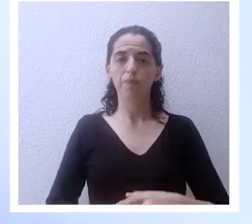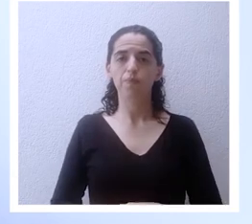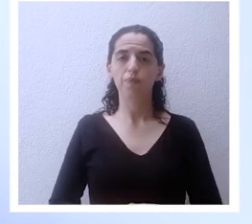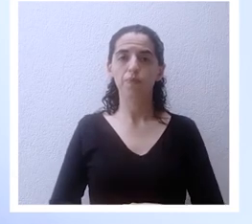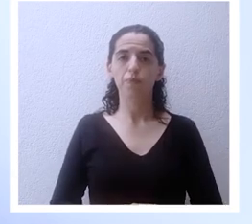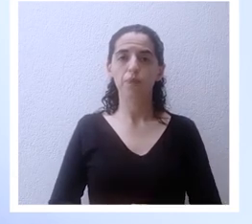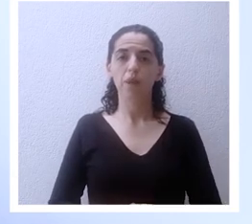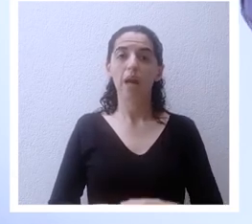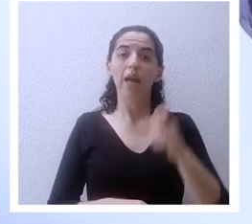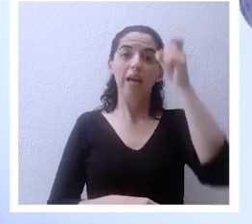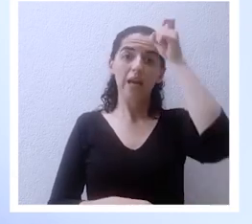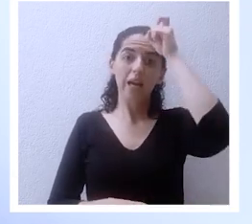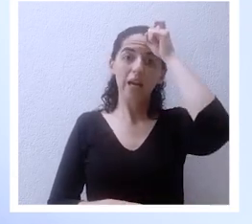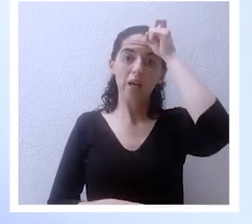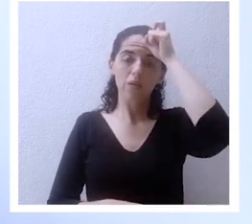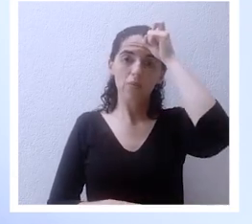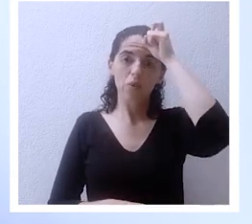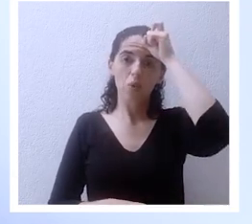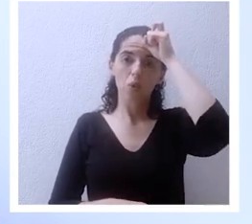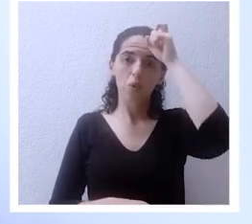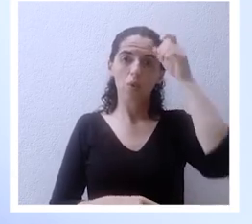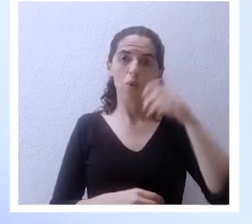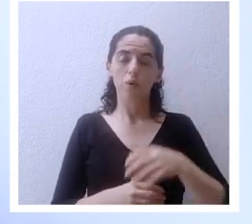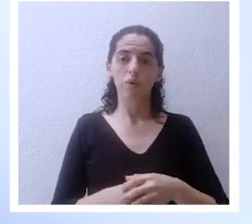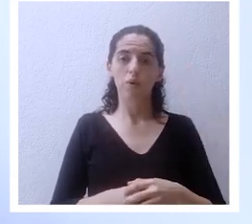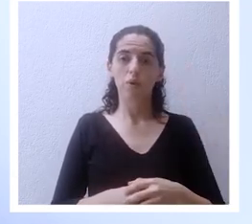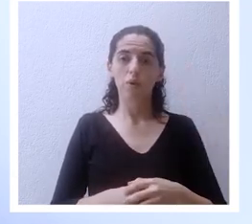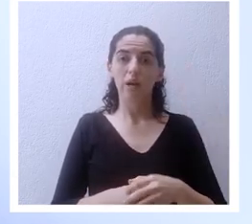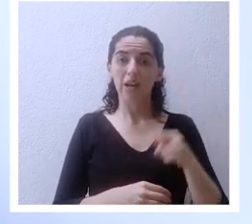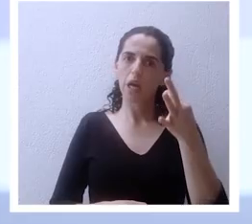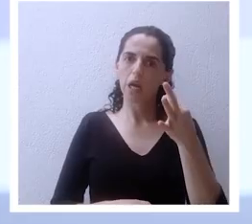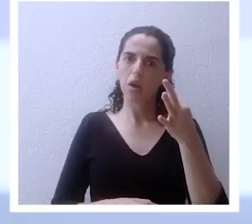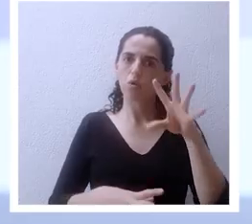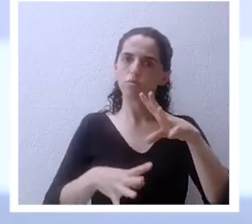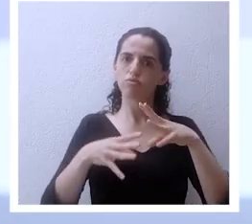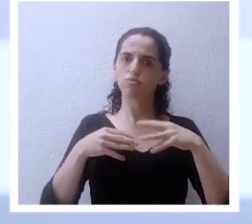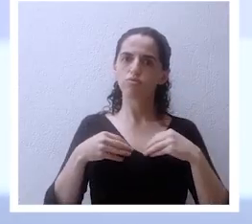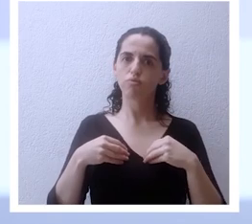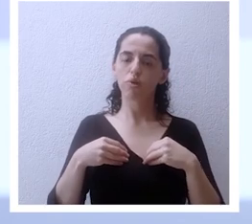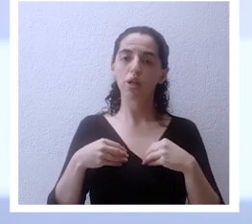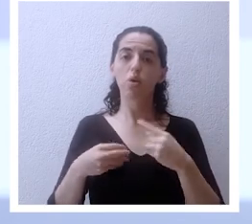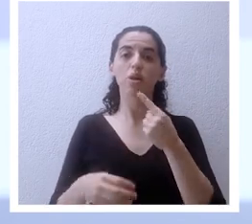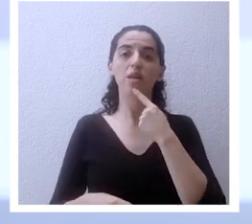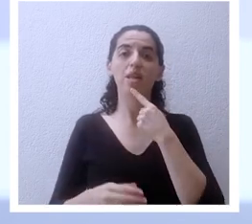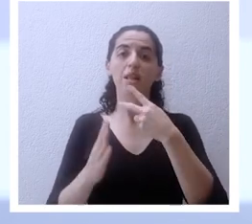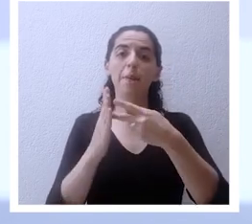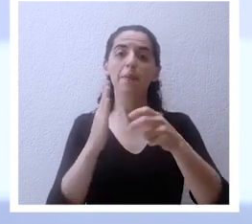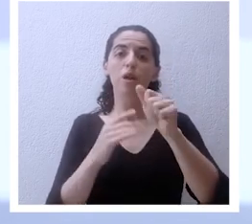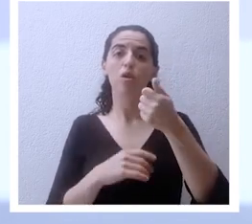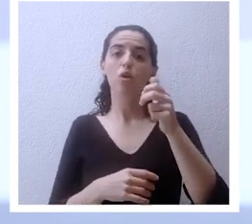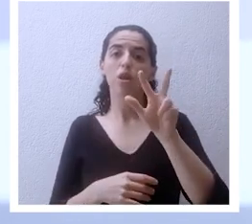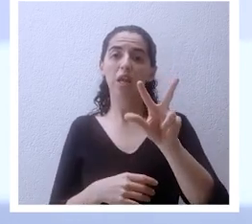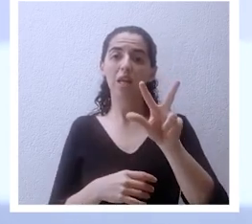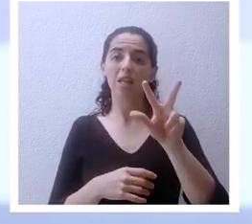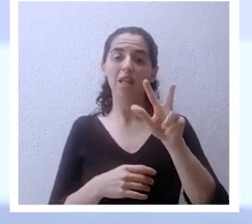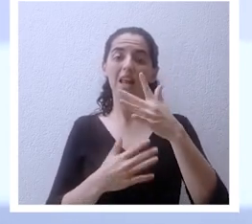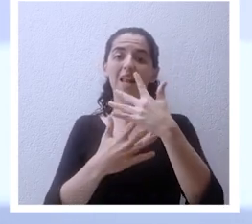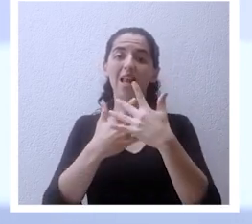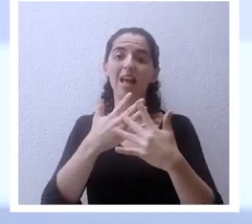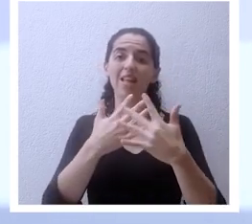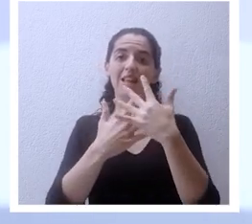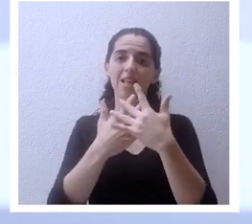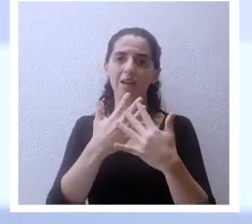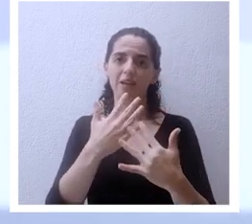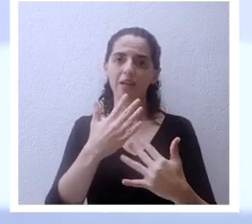Egipto iba a traer a ellos libertad y la sangre os será por